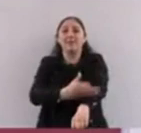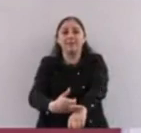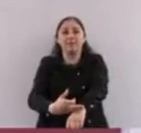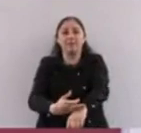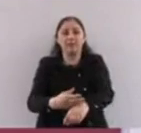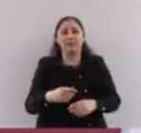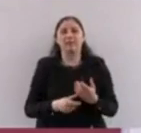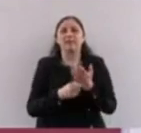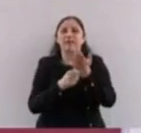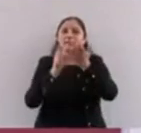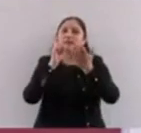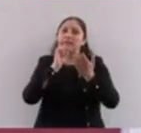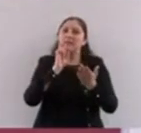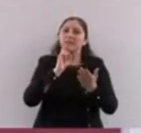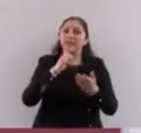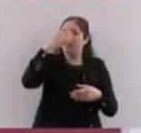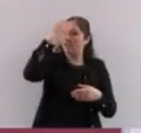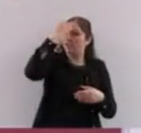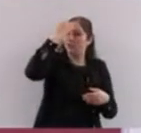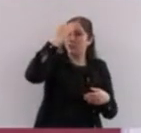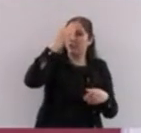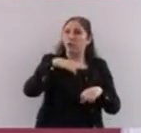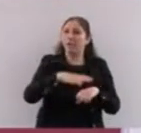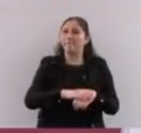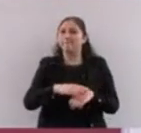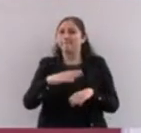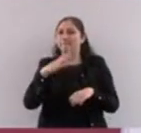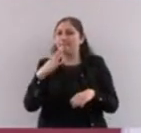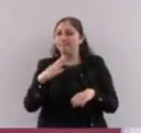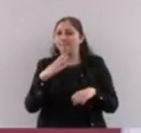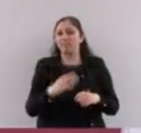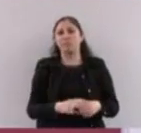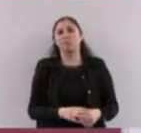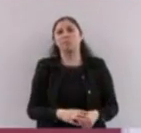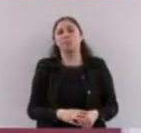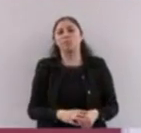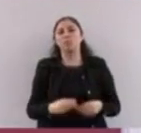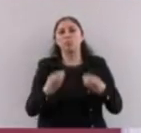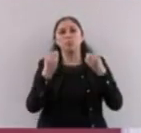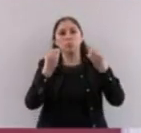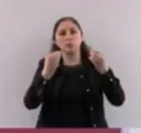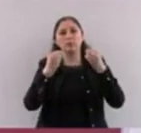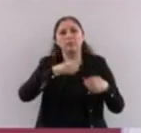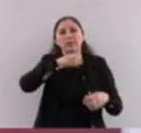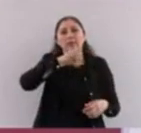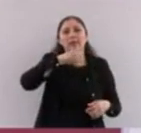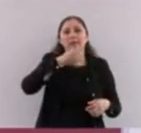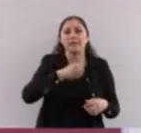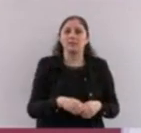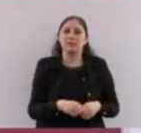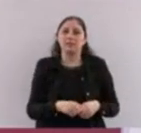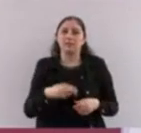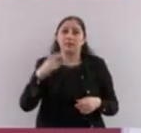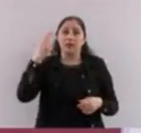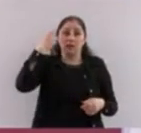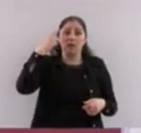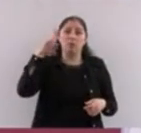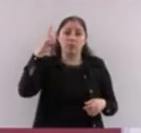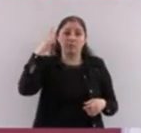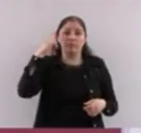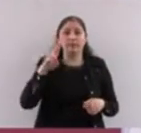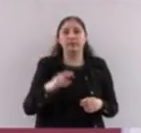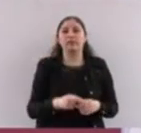imagínense, hablamos con tantos adultos mayores que me cuentan que con eso mandan a la universidad un nieto,